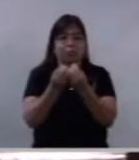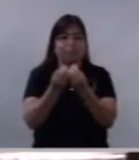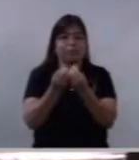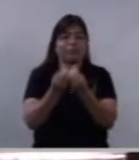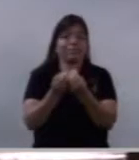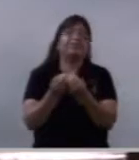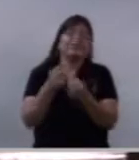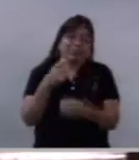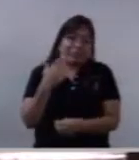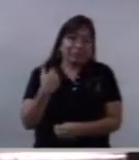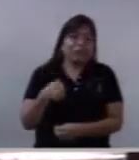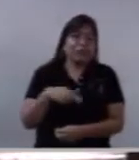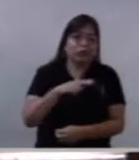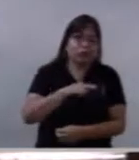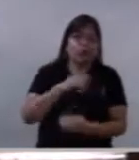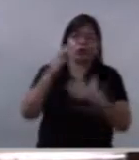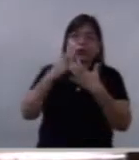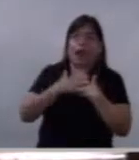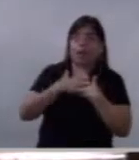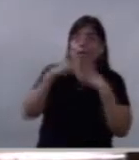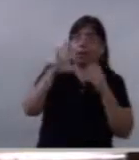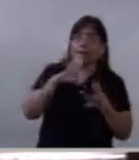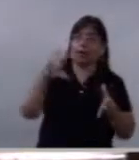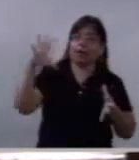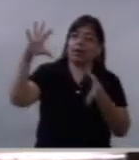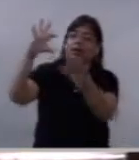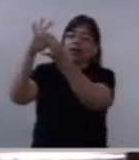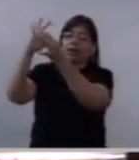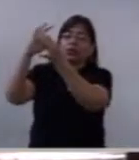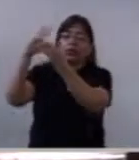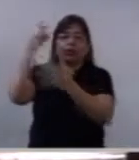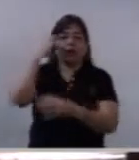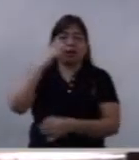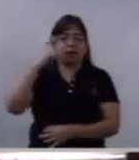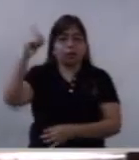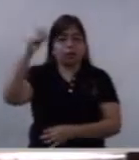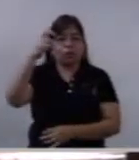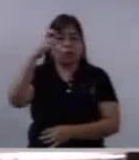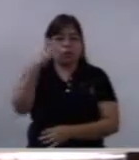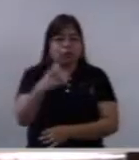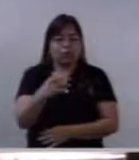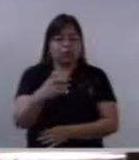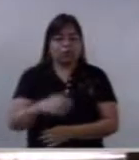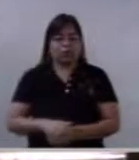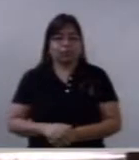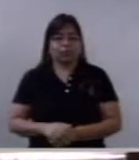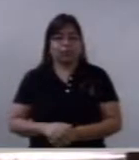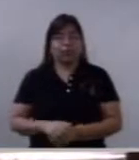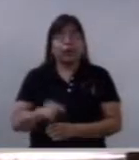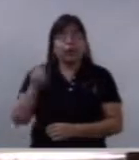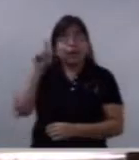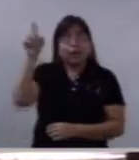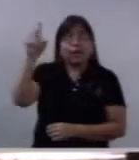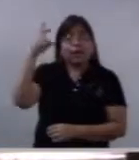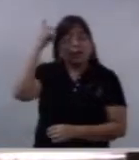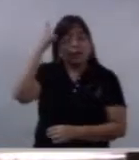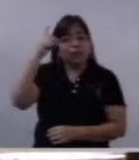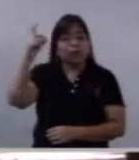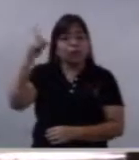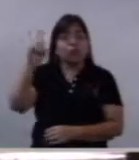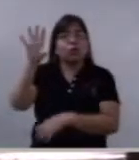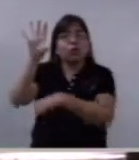amor a Dios. Ese amor que nos permite seguirlo, seguirlo,